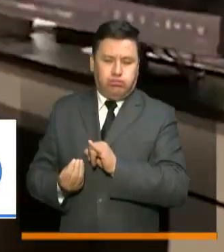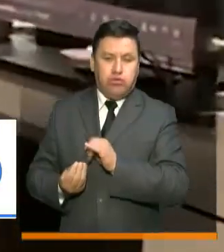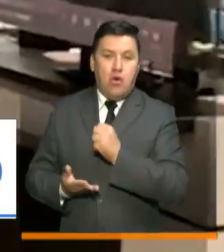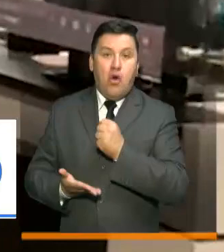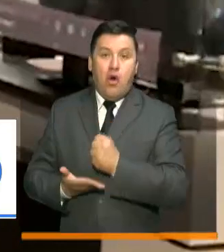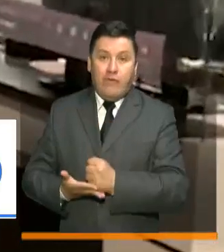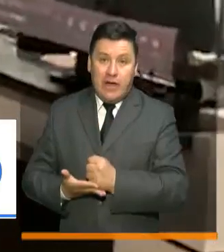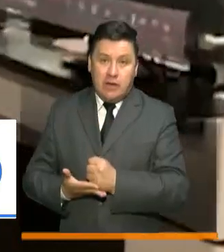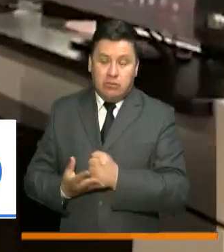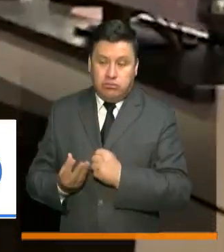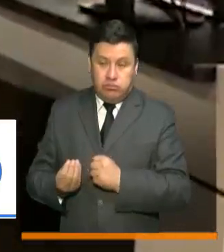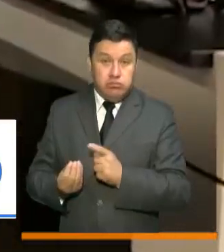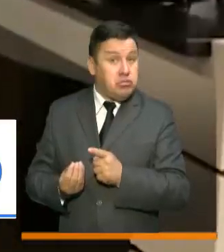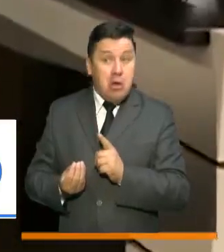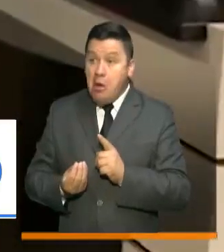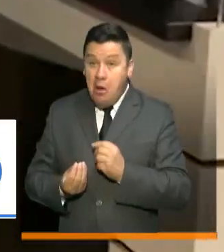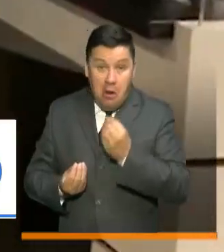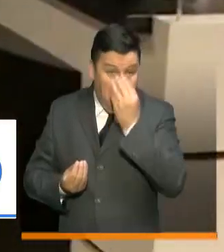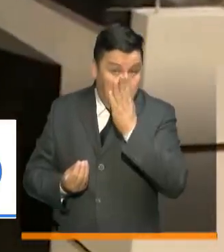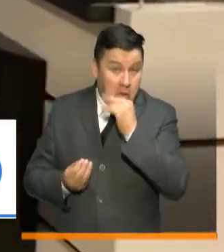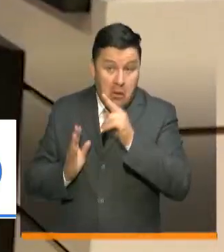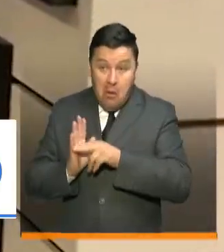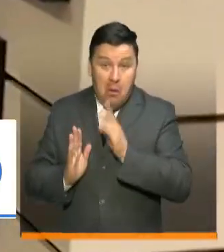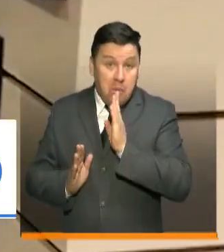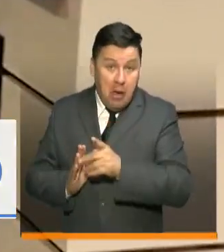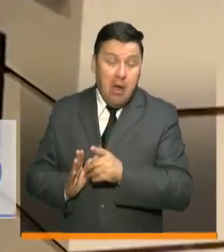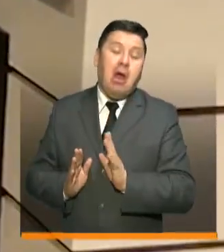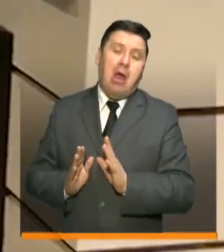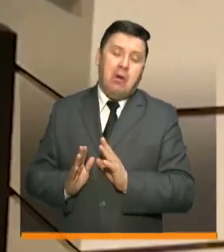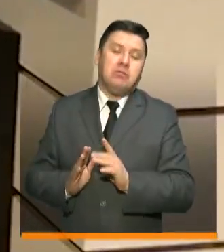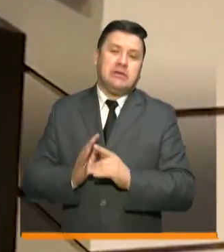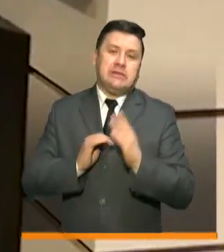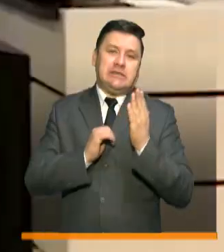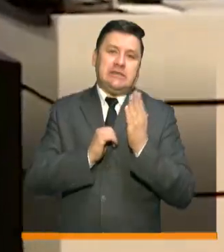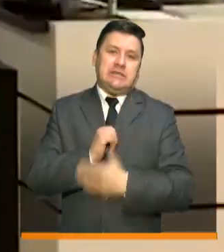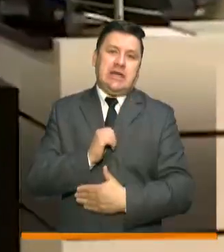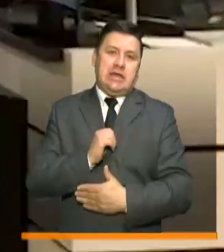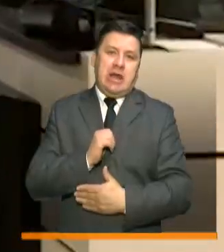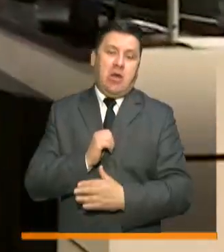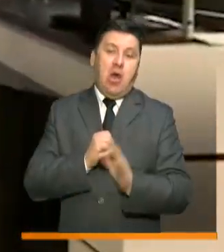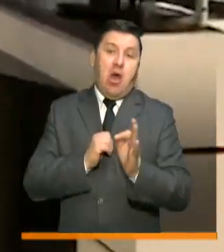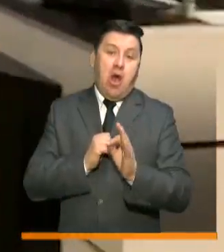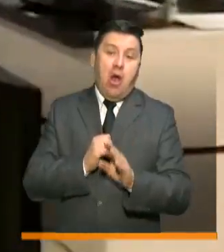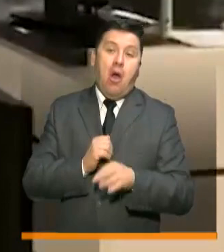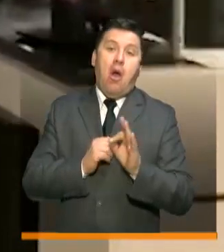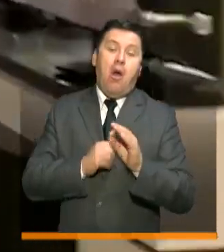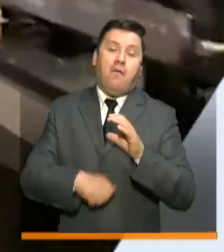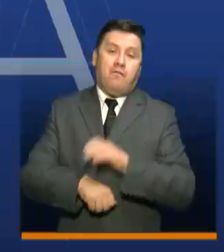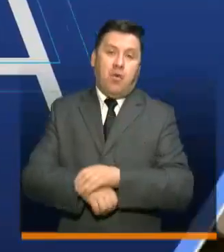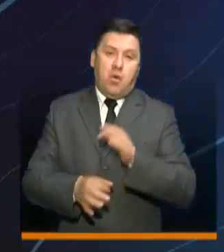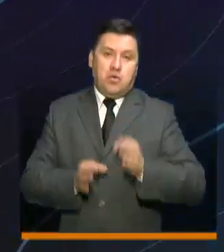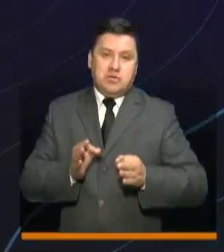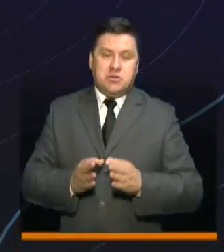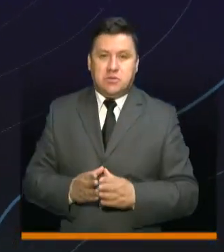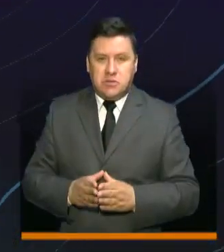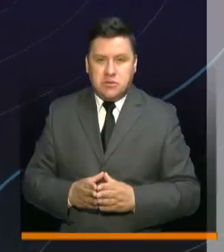obligatorio. Quienes no acaten las normas pueden incurrir en sanciones administrativas y penales.